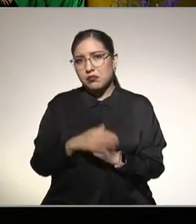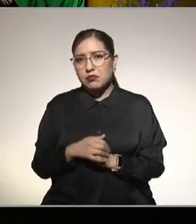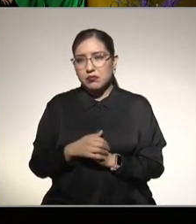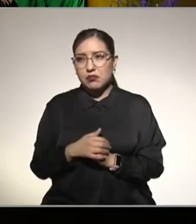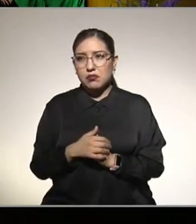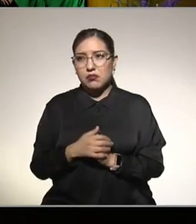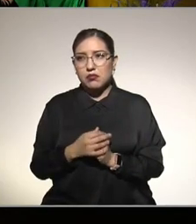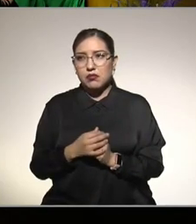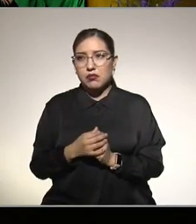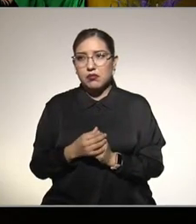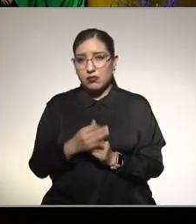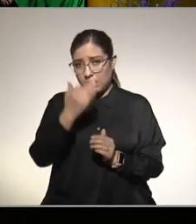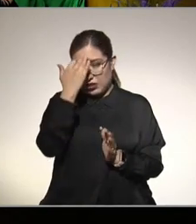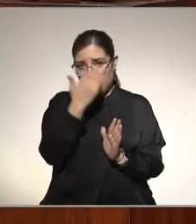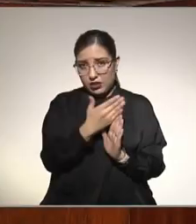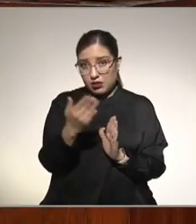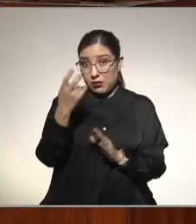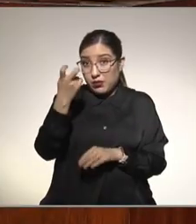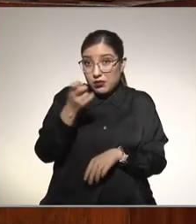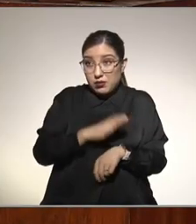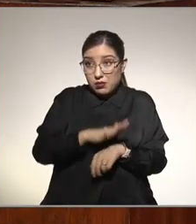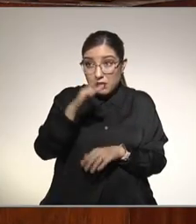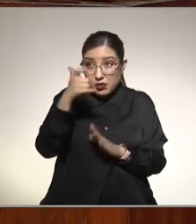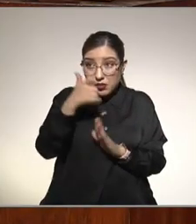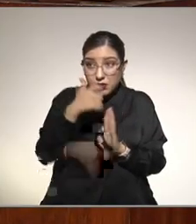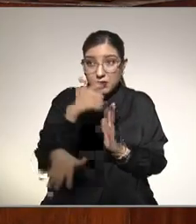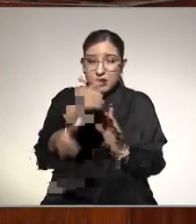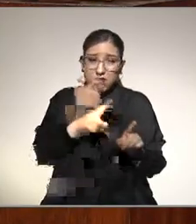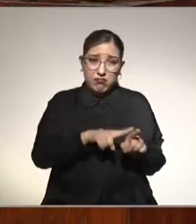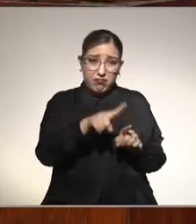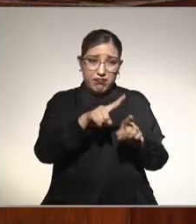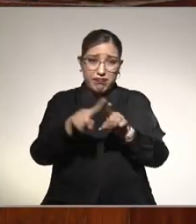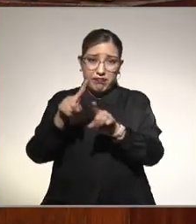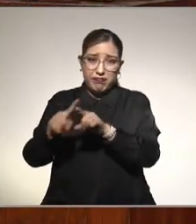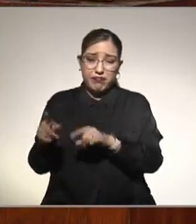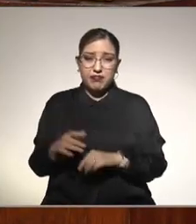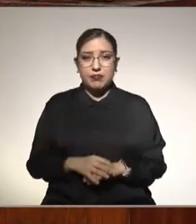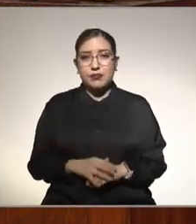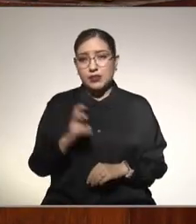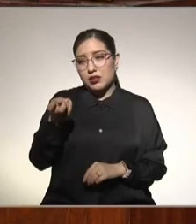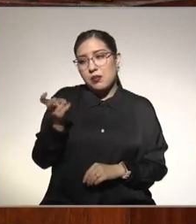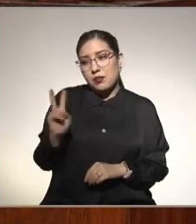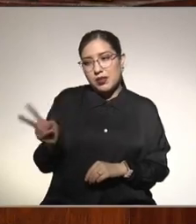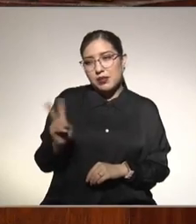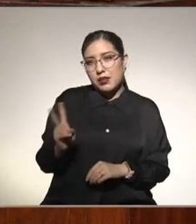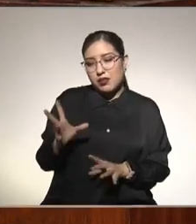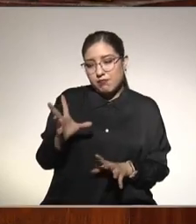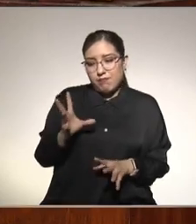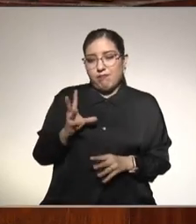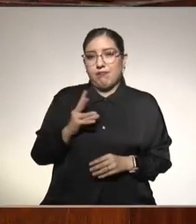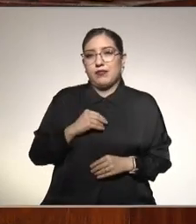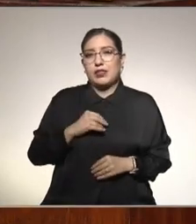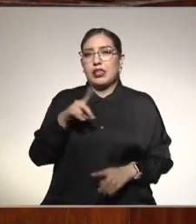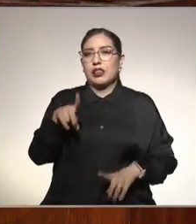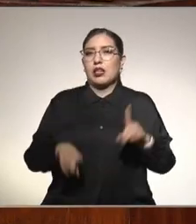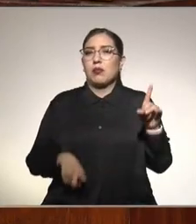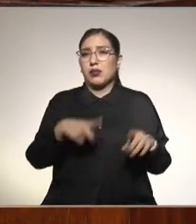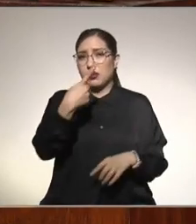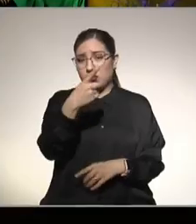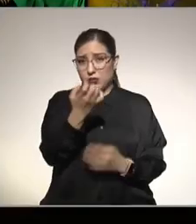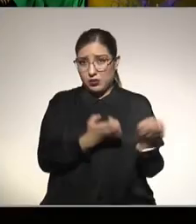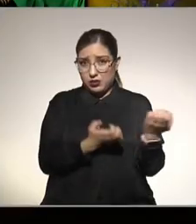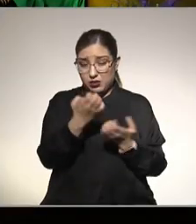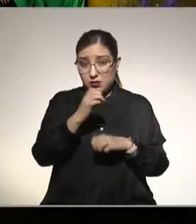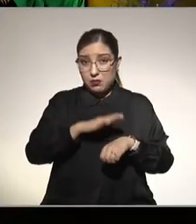la de temporada que es más económica y que es muy variada sí que nos da vitaminas depende lo que hagas de ejercicio mientras más